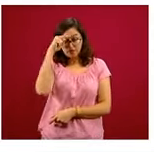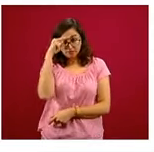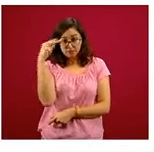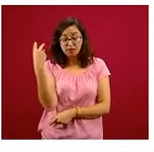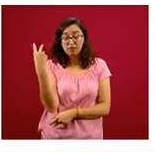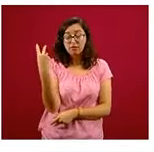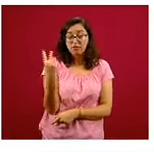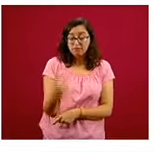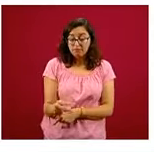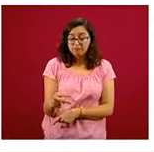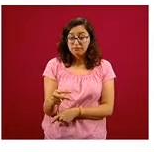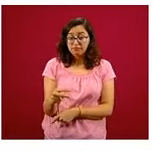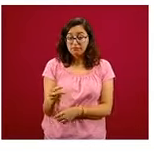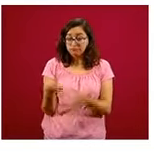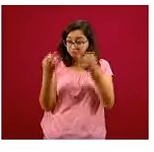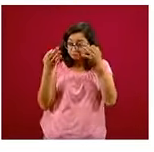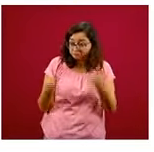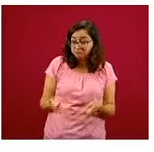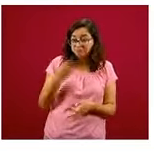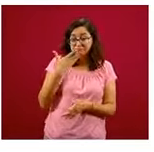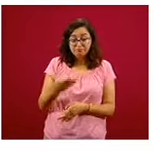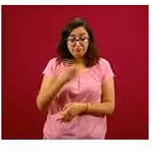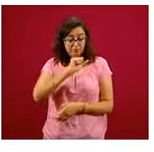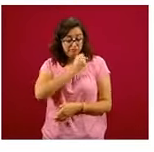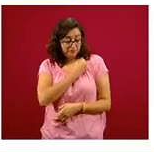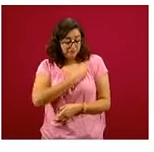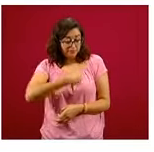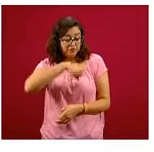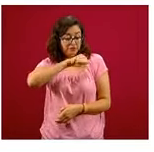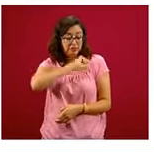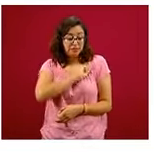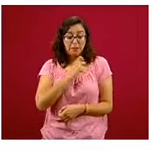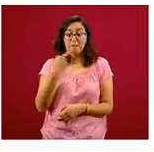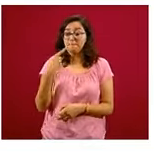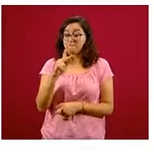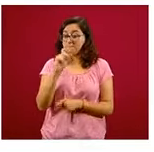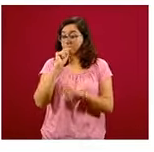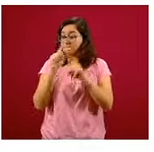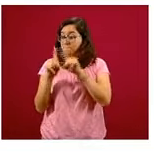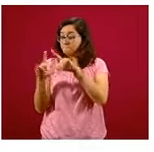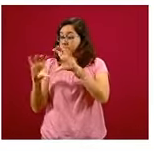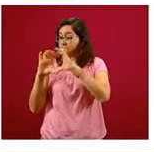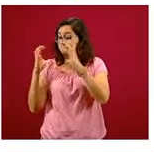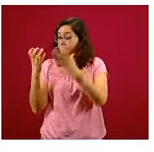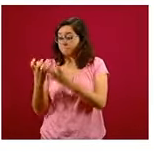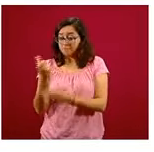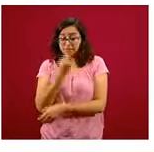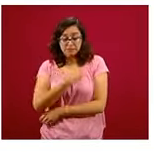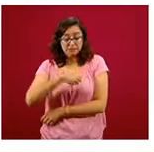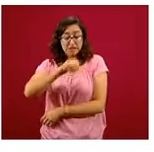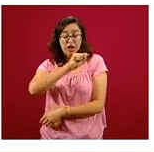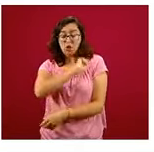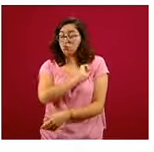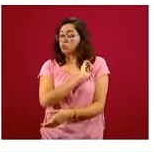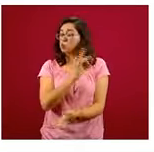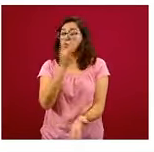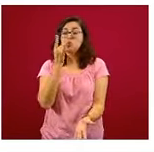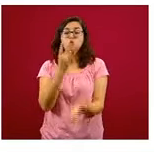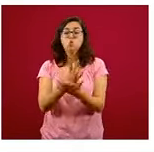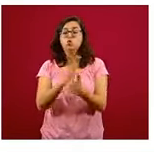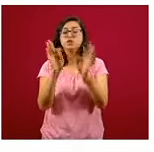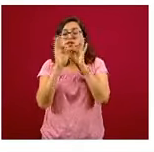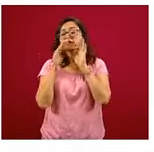que sean sanos, pero que vivan también en un planeta sano, el único camino para